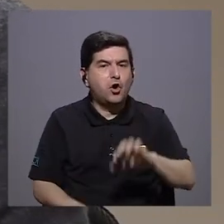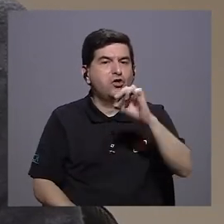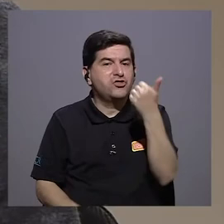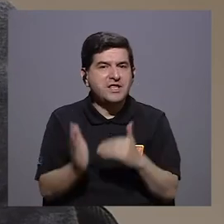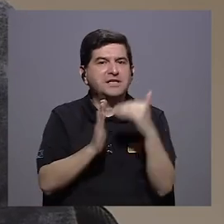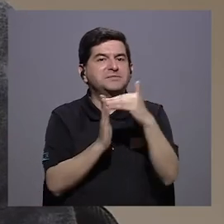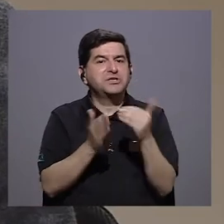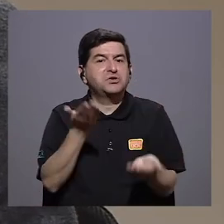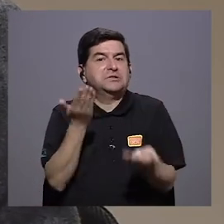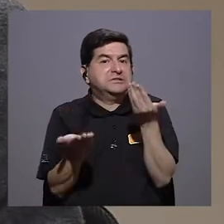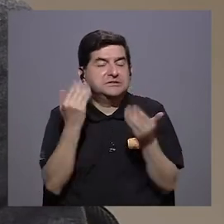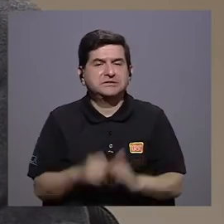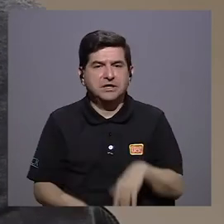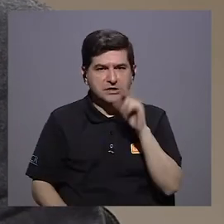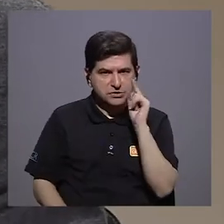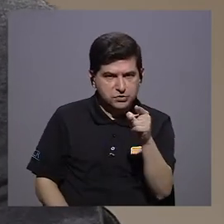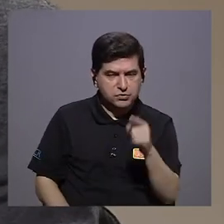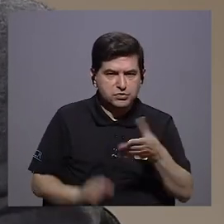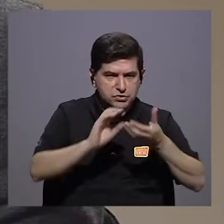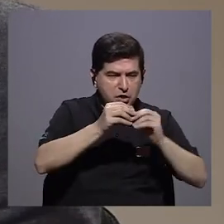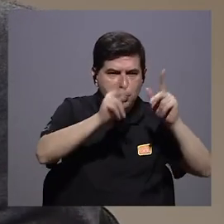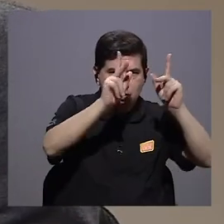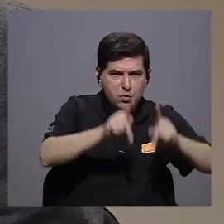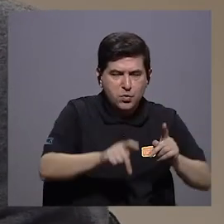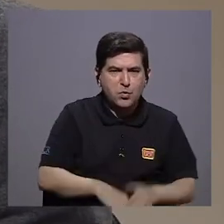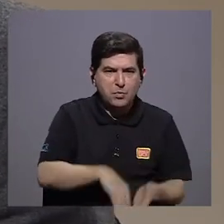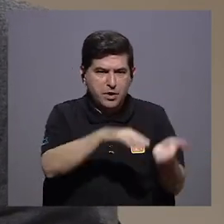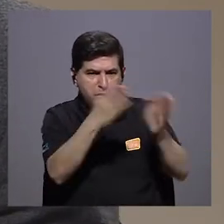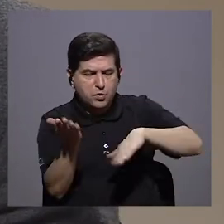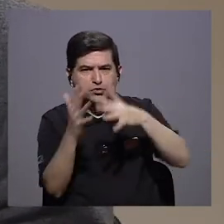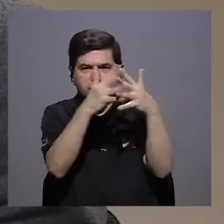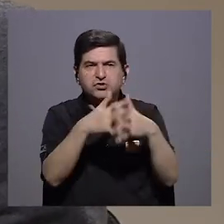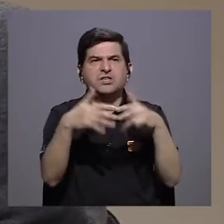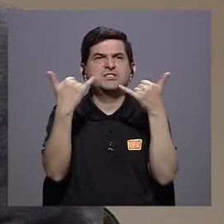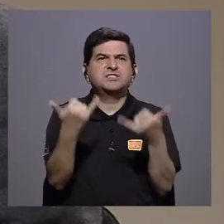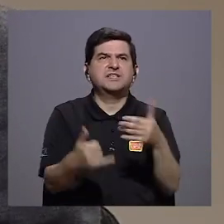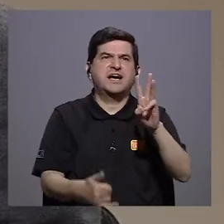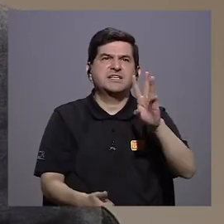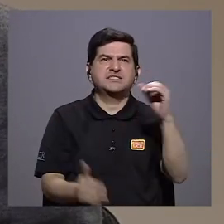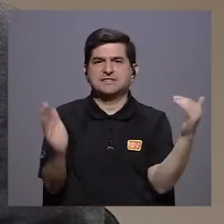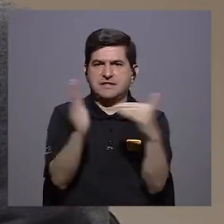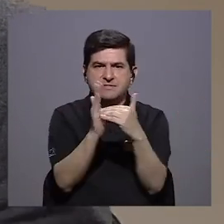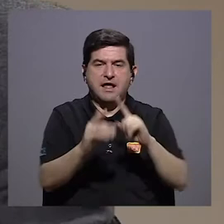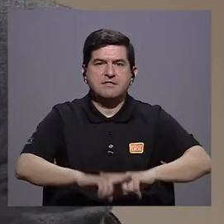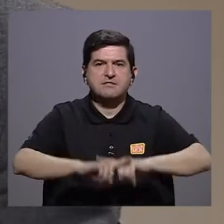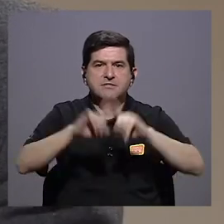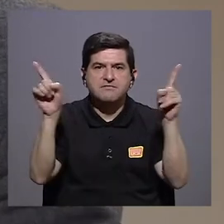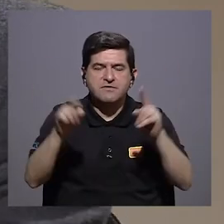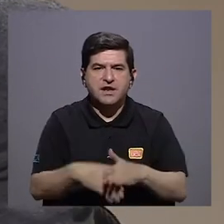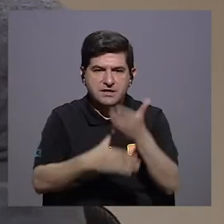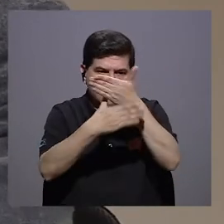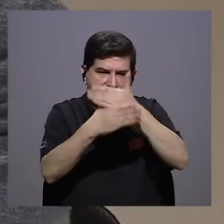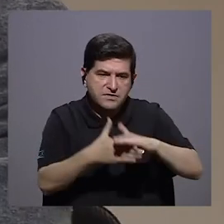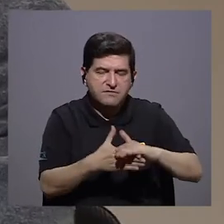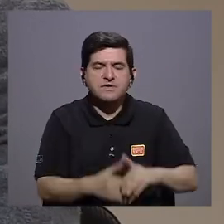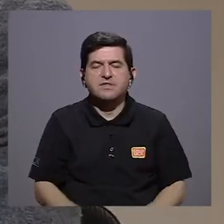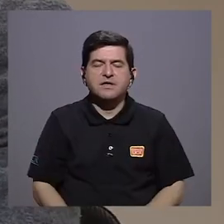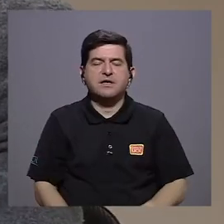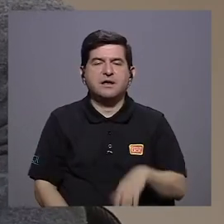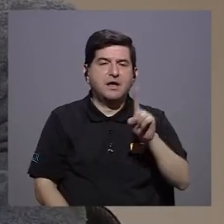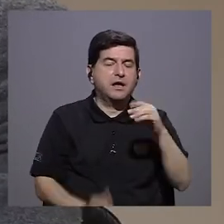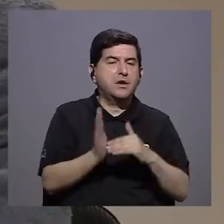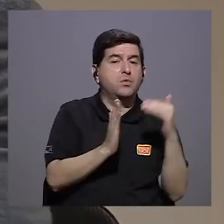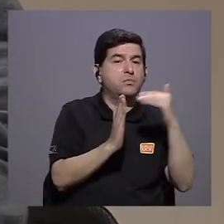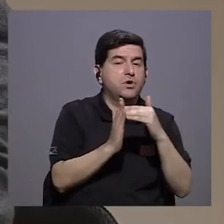tiene 10 millones. Si usted agarra el número de personas que se muertan en Estados Unidos, que ya anda por 60 mil, es muy diferente dividir 60 mil